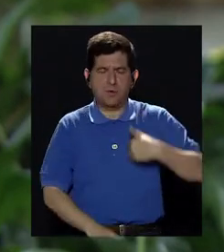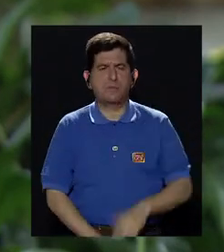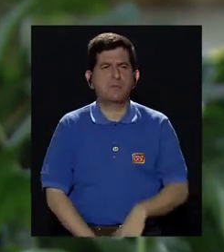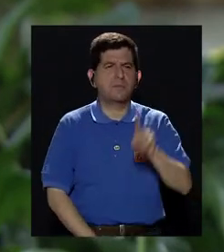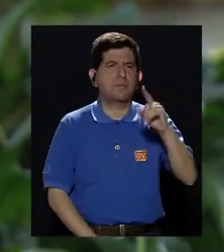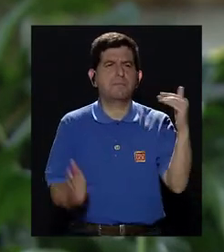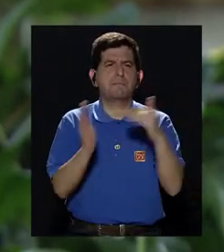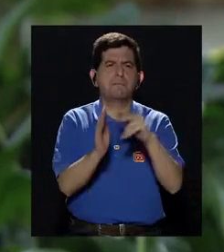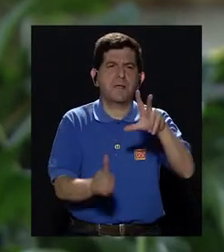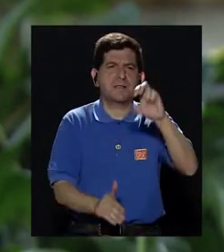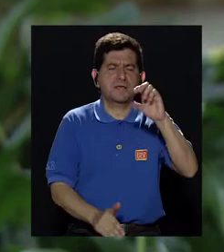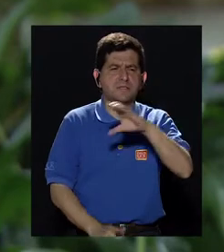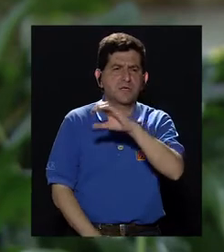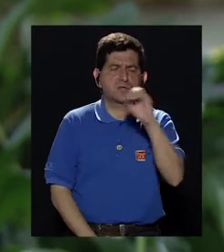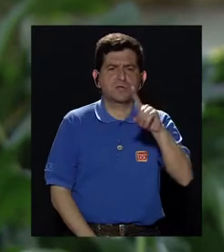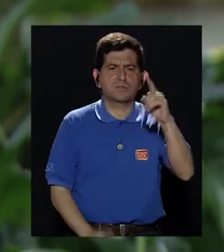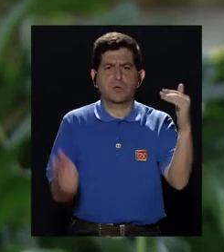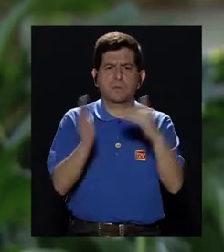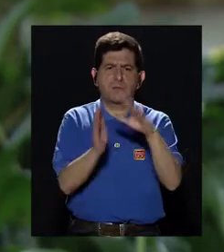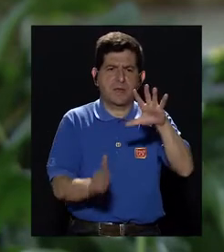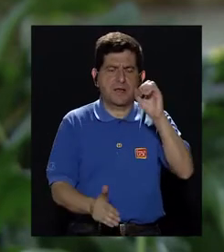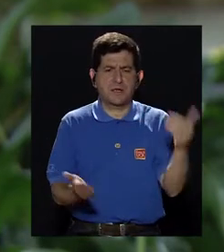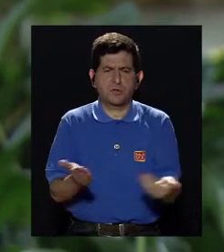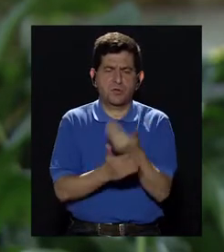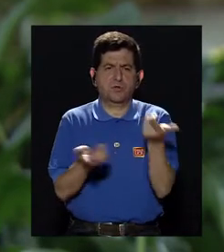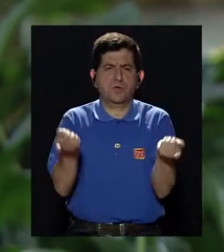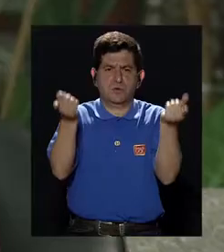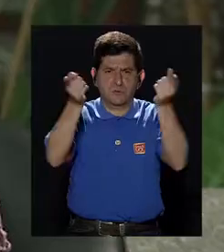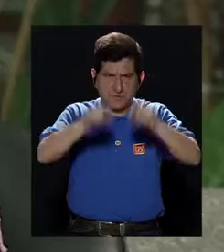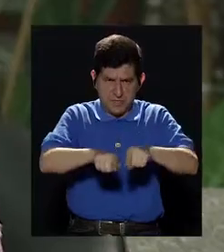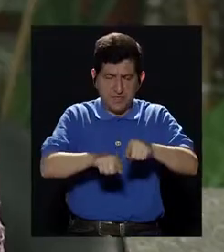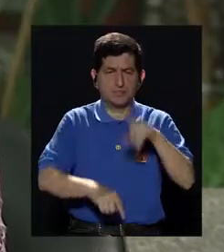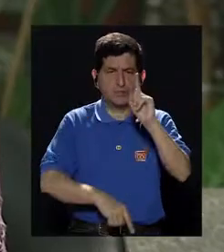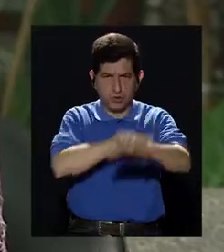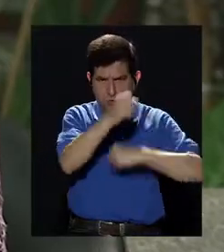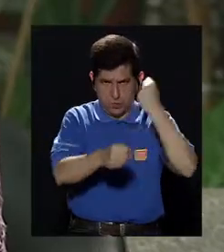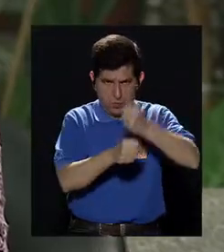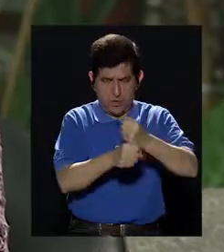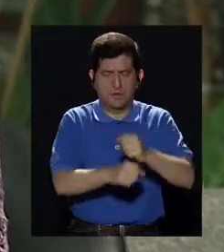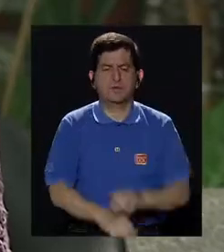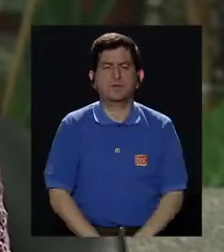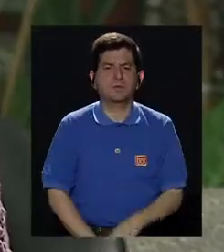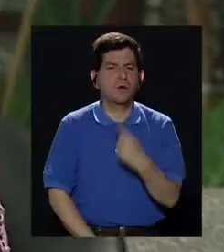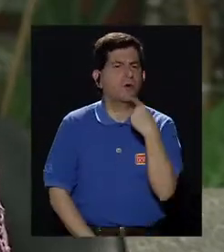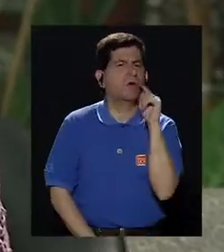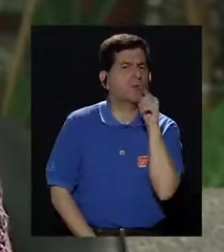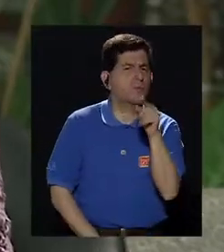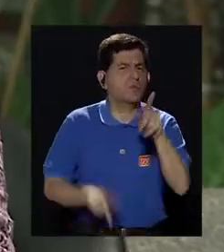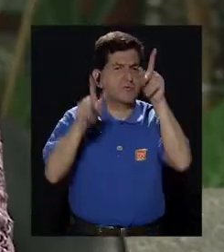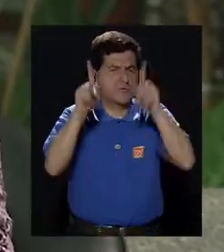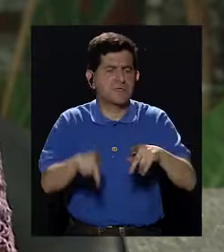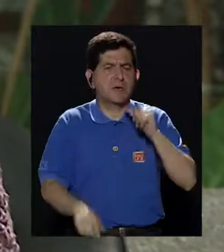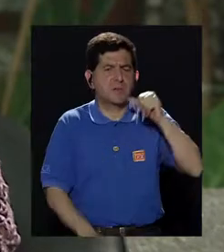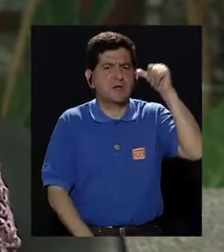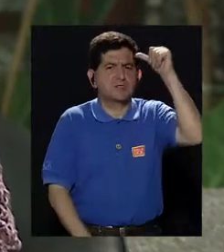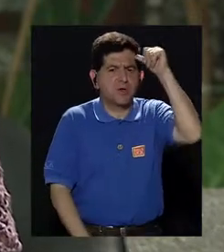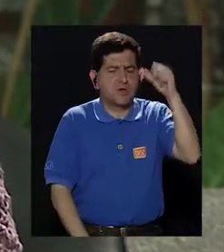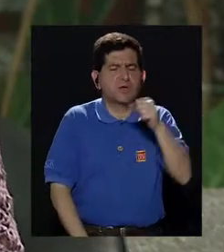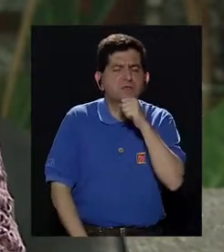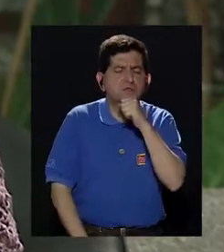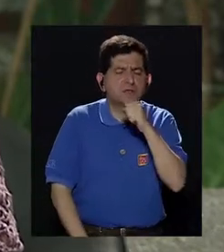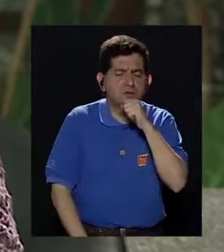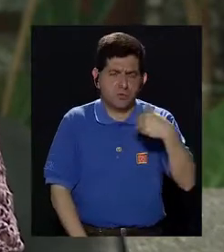1300 a 1500 nuevos casos por año. Ahora bien, podríamos decir que hay, como usted bien lo dice, personas adultas,